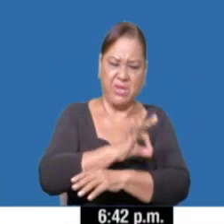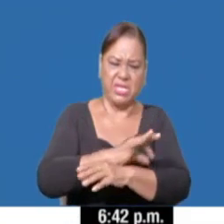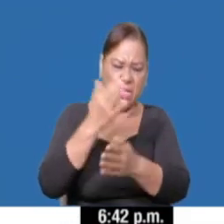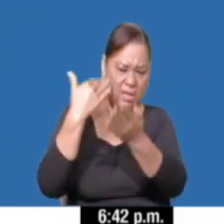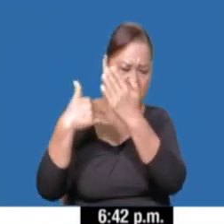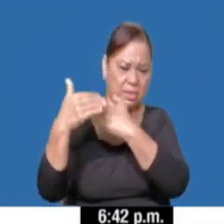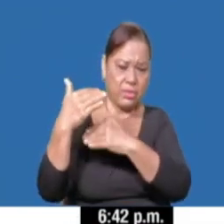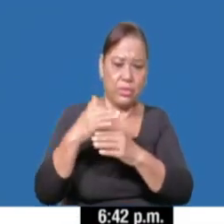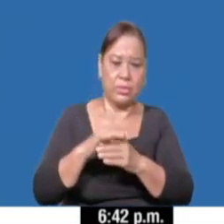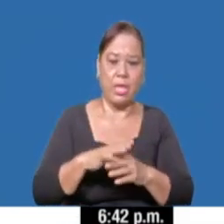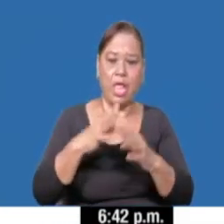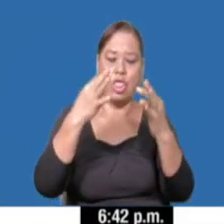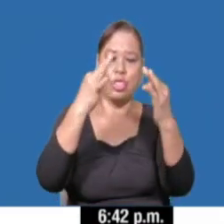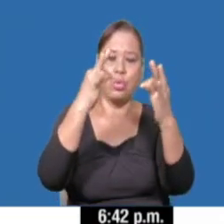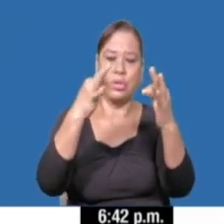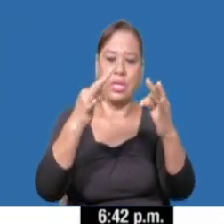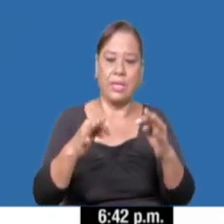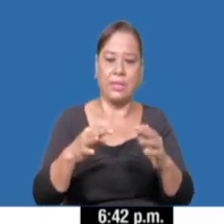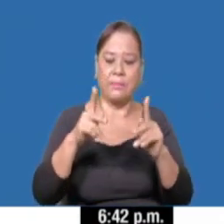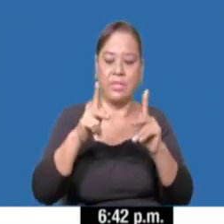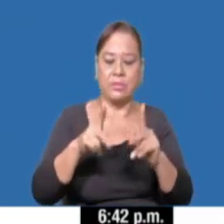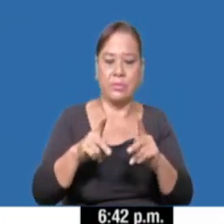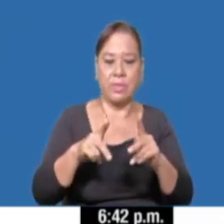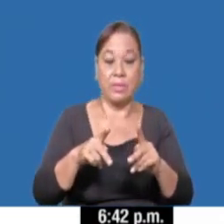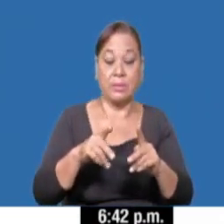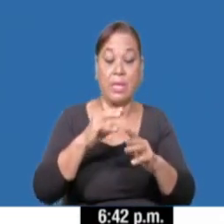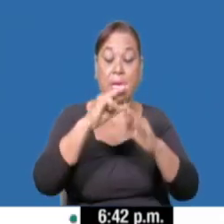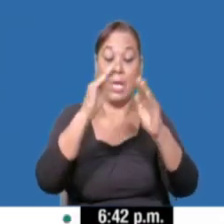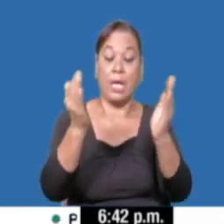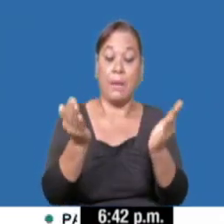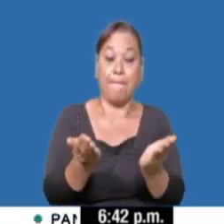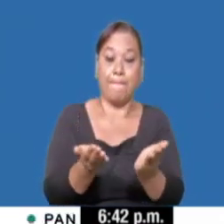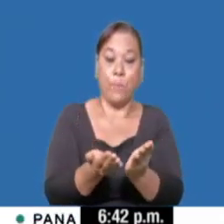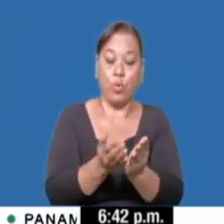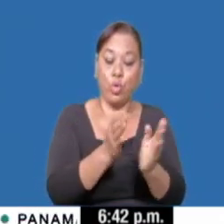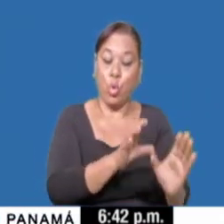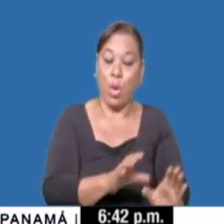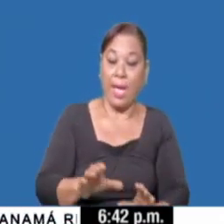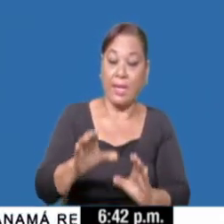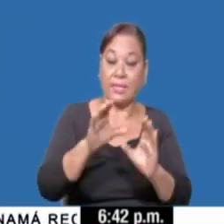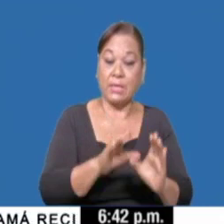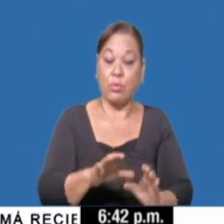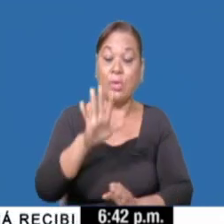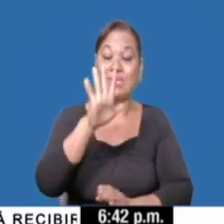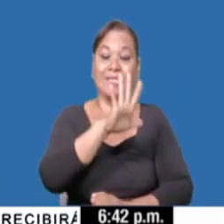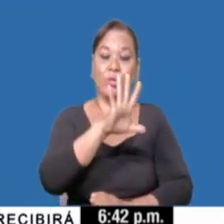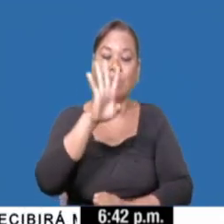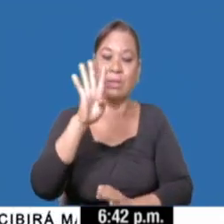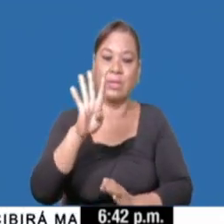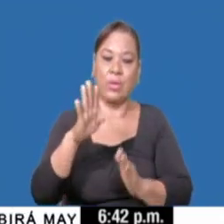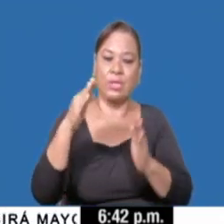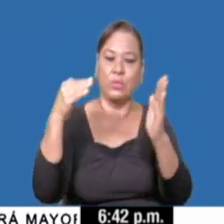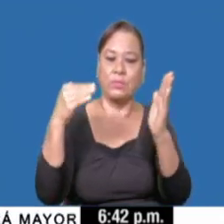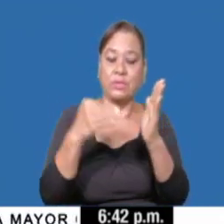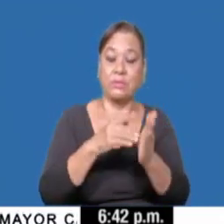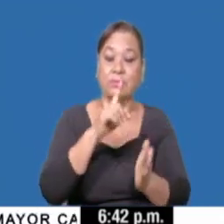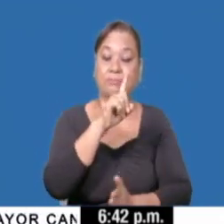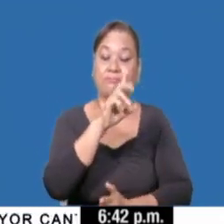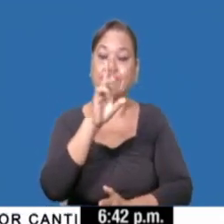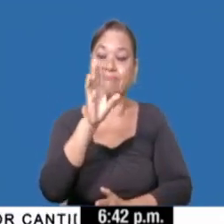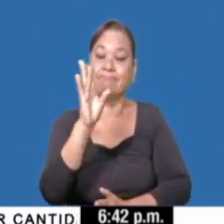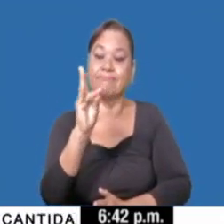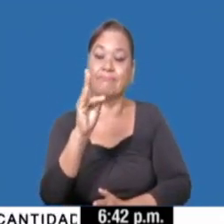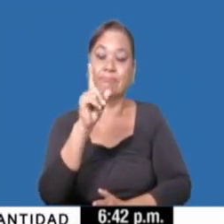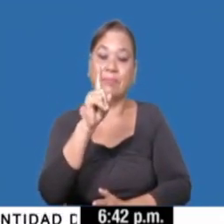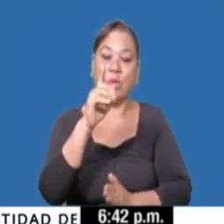El total de casos activos reportados en el mundo, 54.171.435,